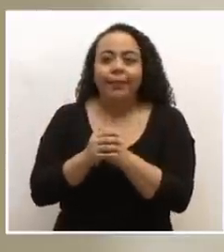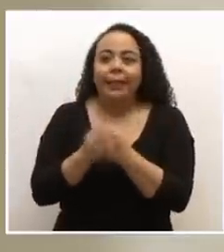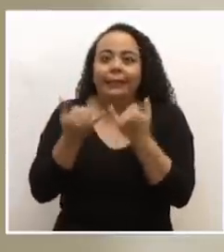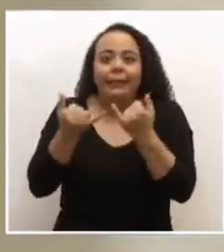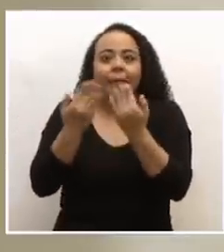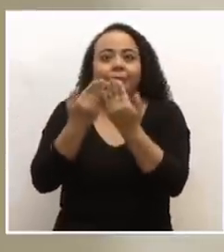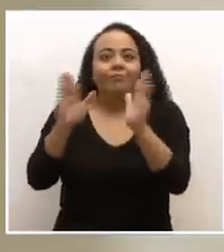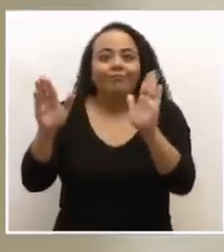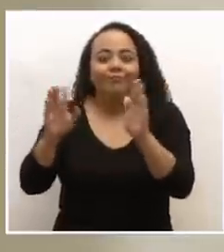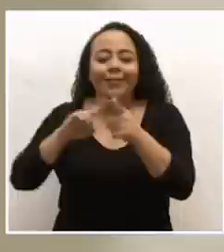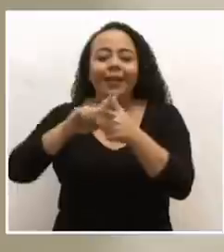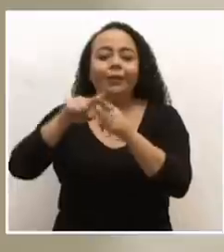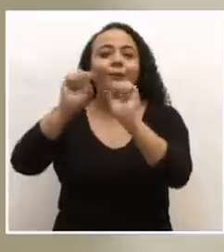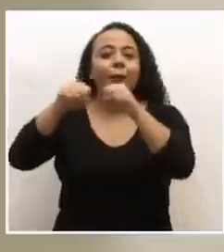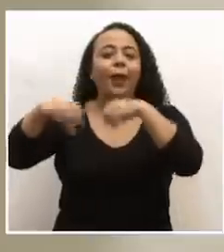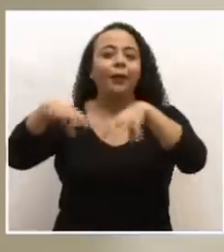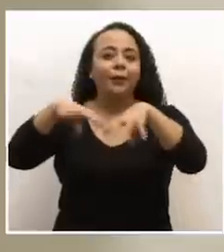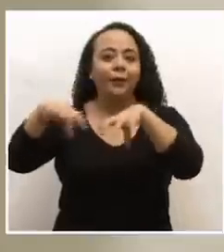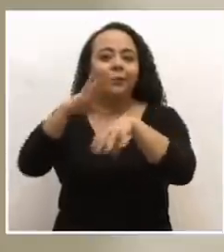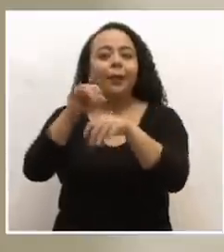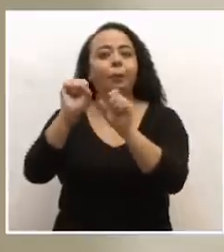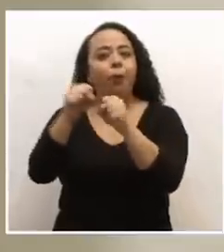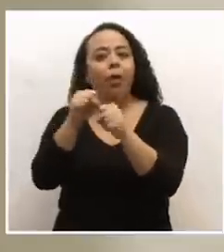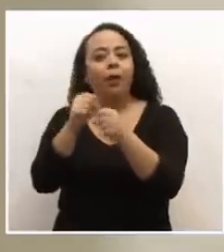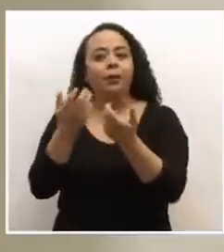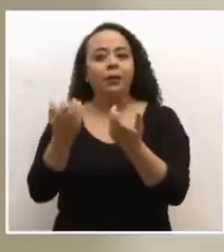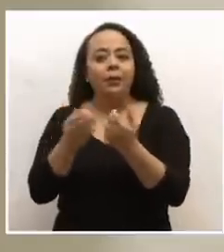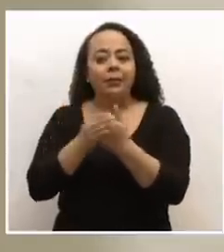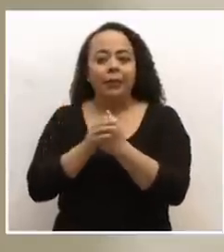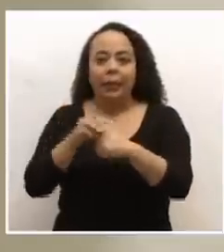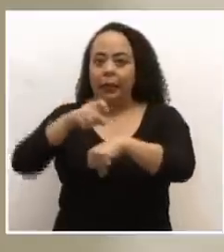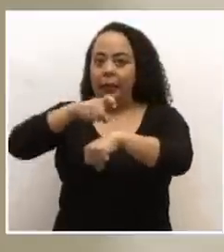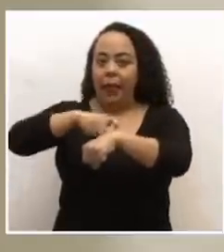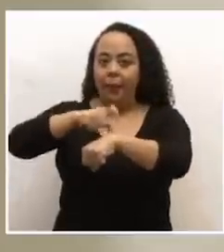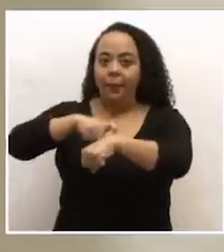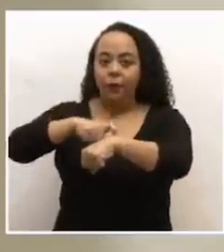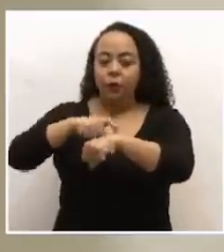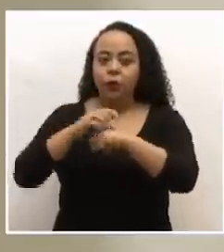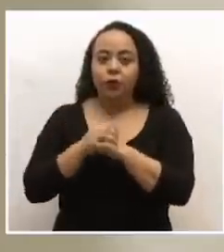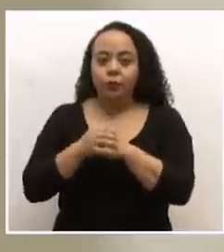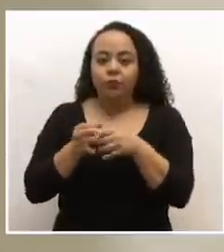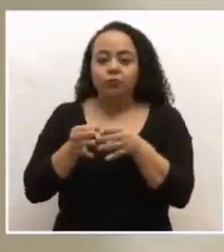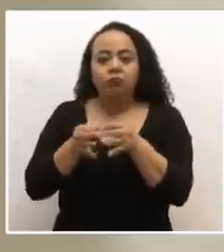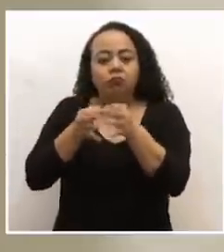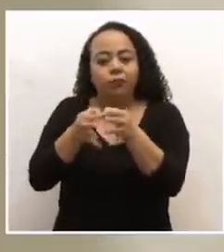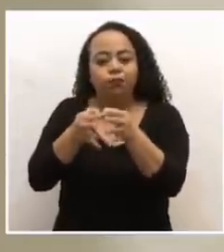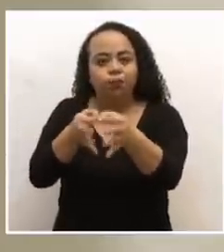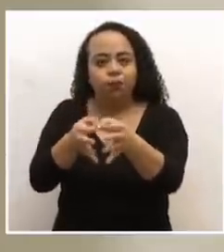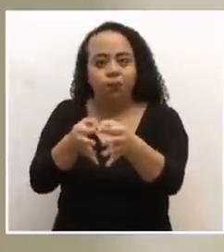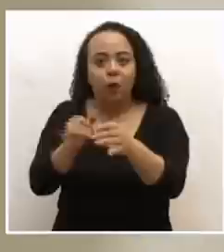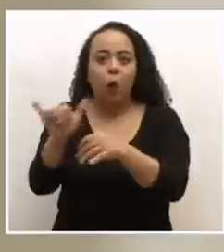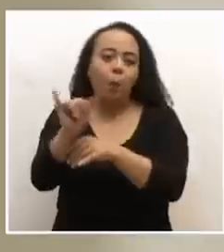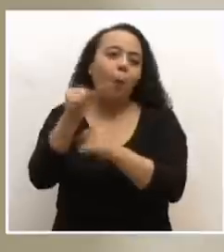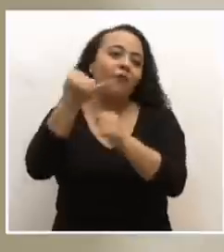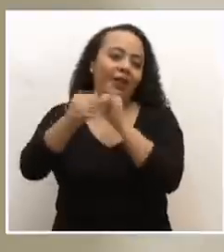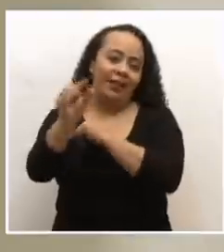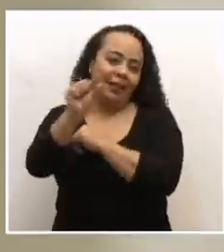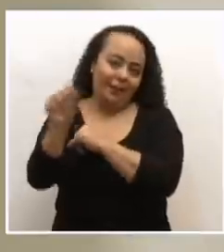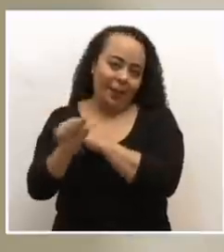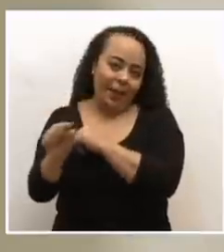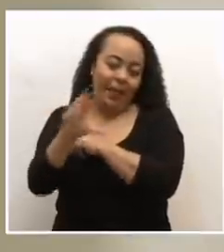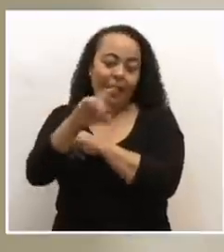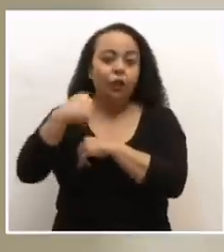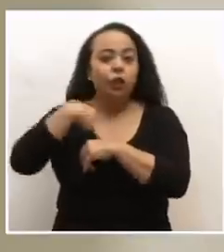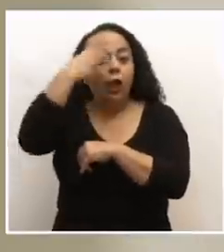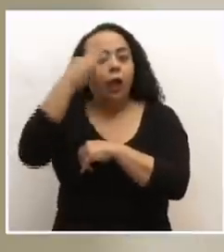presentes puedan activarse y puedan estar incluso en tiempos extendidos, como los fines de semana. Y